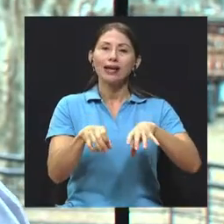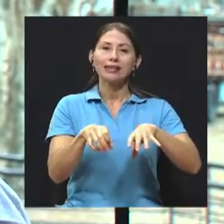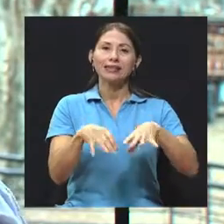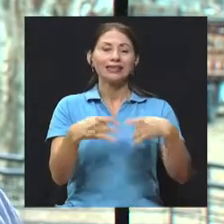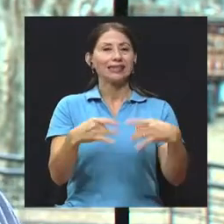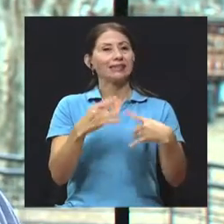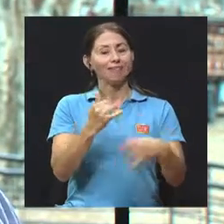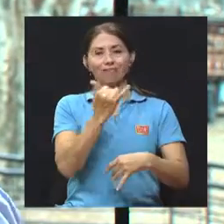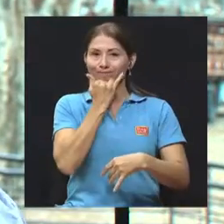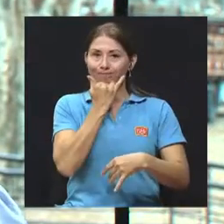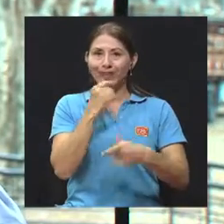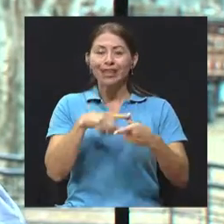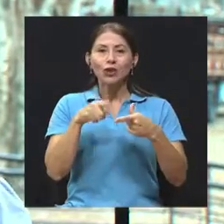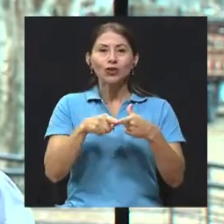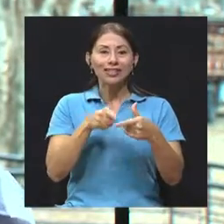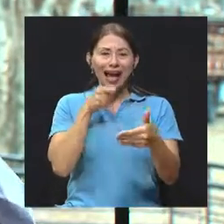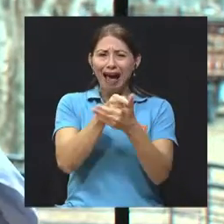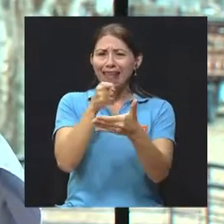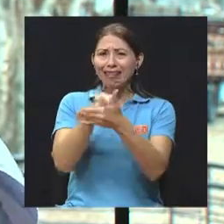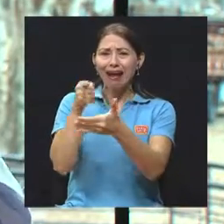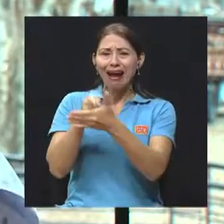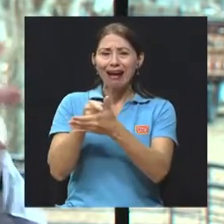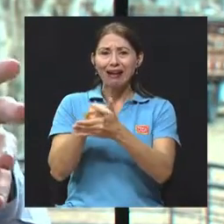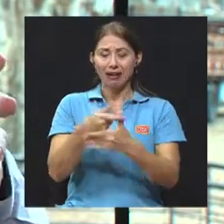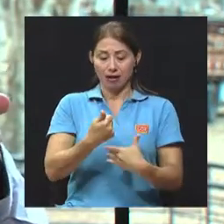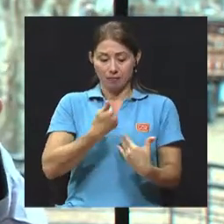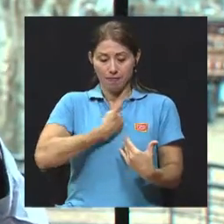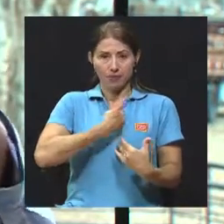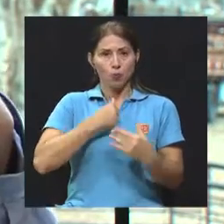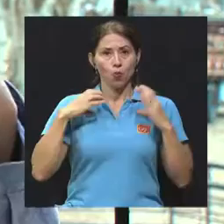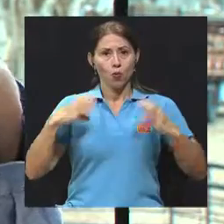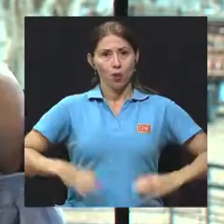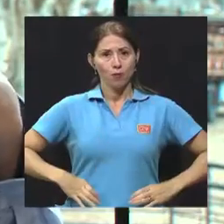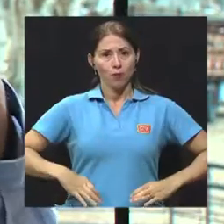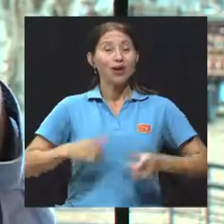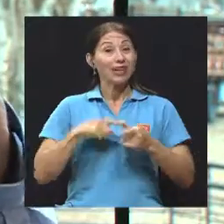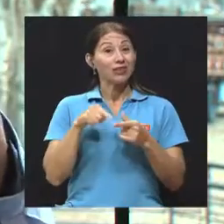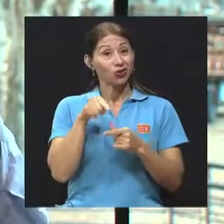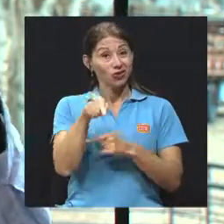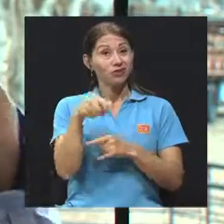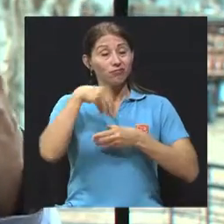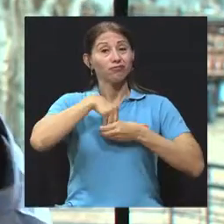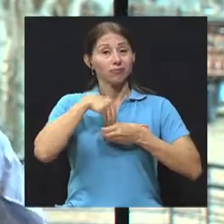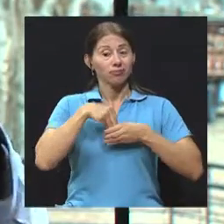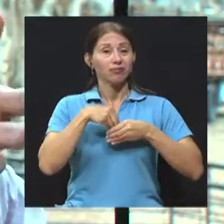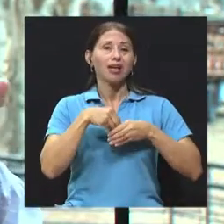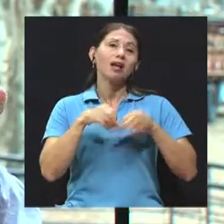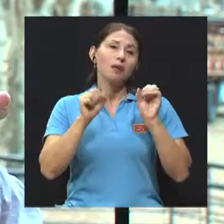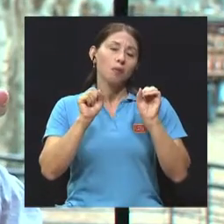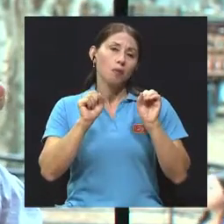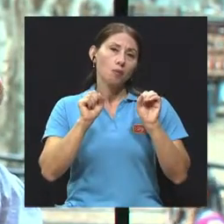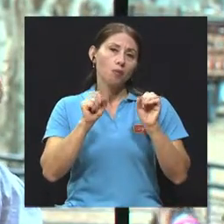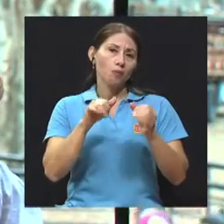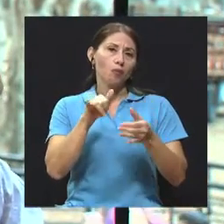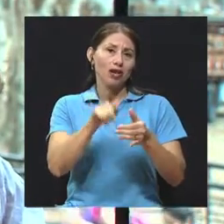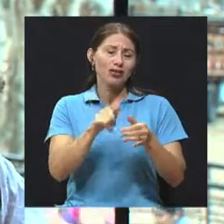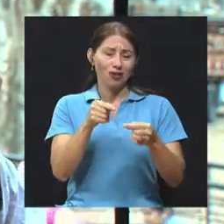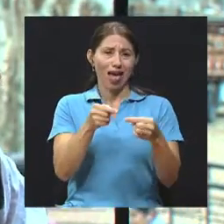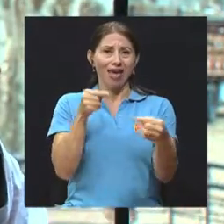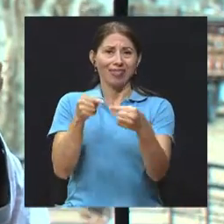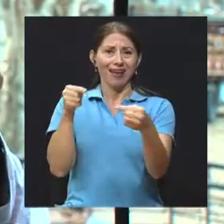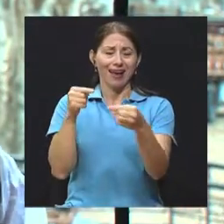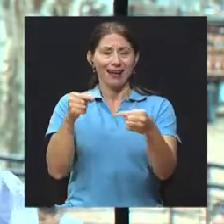lupus hay una gran cantidad de anticuerpos que atacan varios órganos del cuerpo. Por eso se dice que puede confundirse con otras enfermedades,